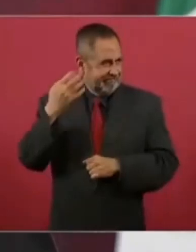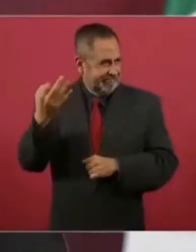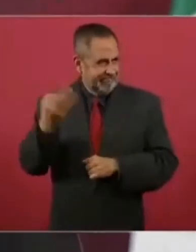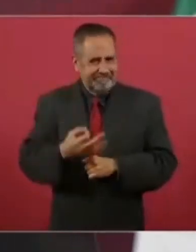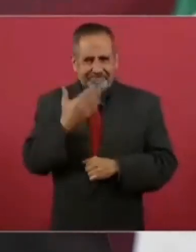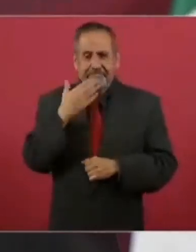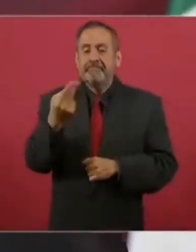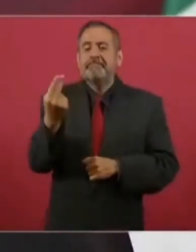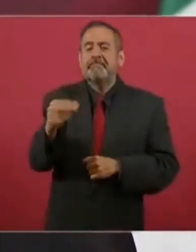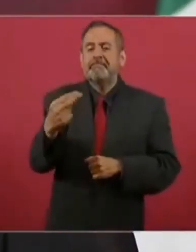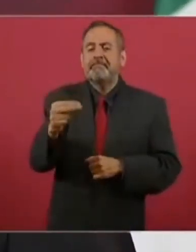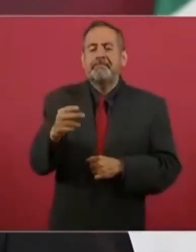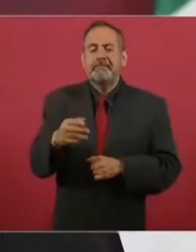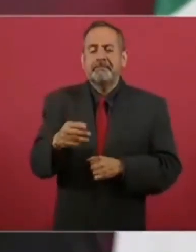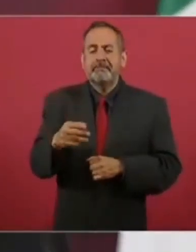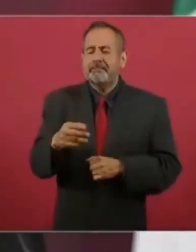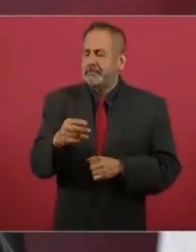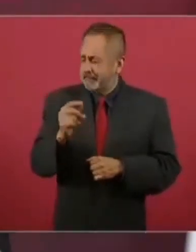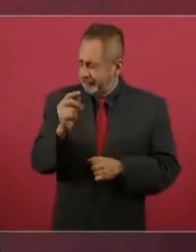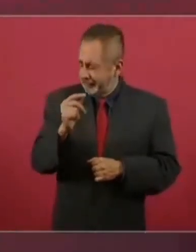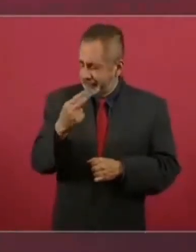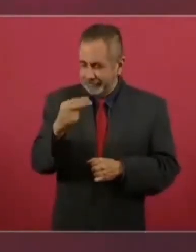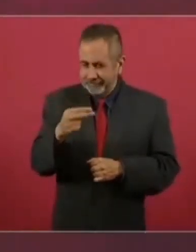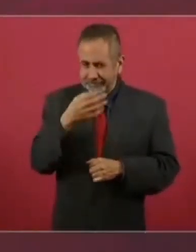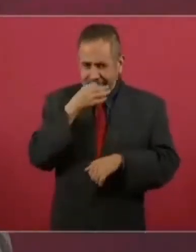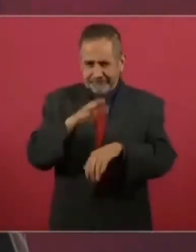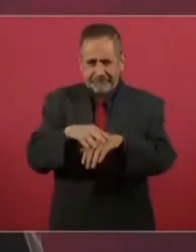Se llama Se las adelanto.